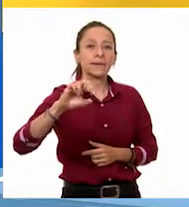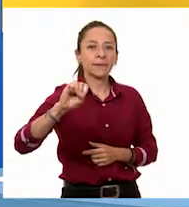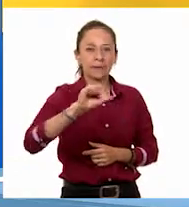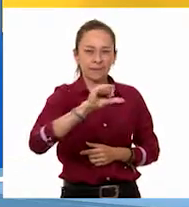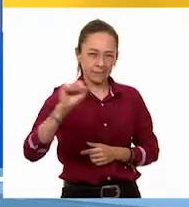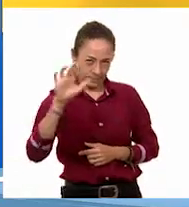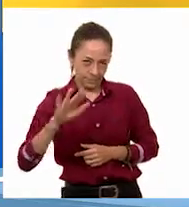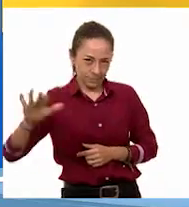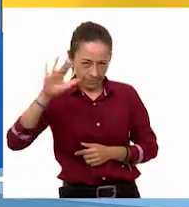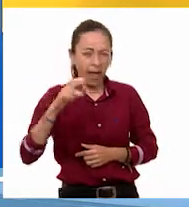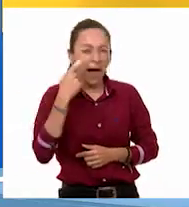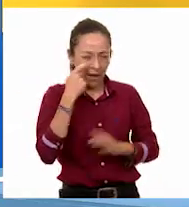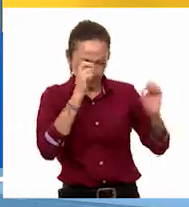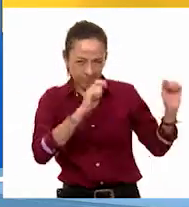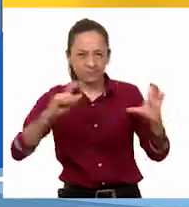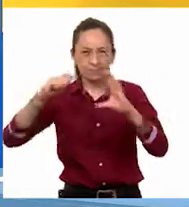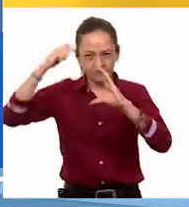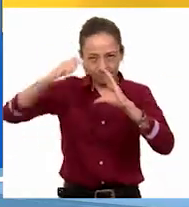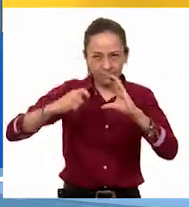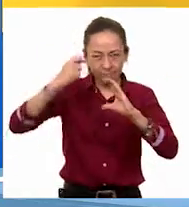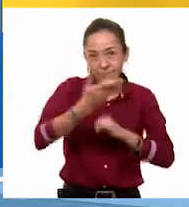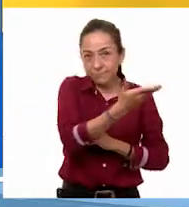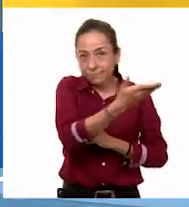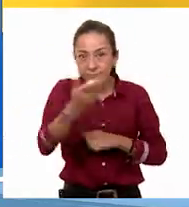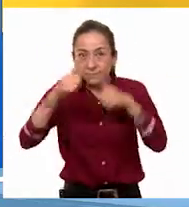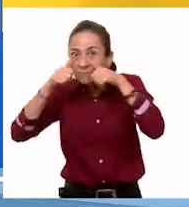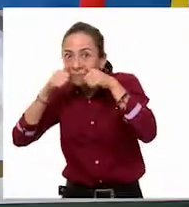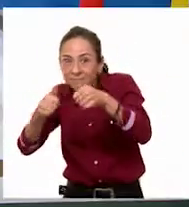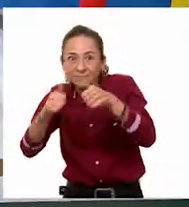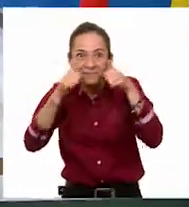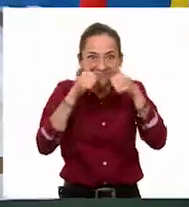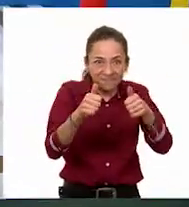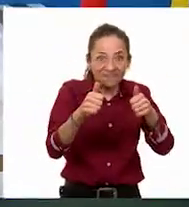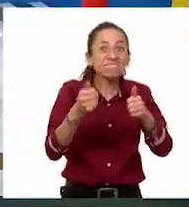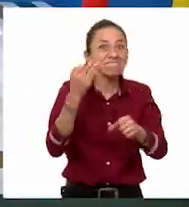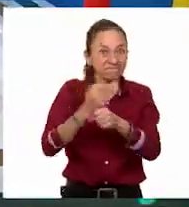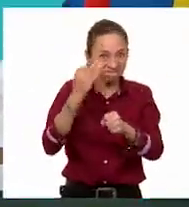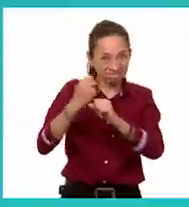respecto? Así que, prevenidas y prevenidos, allá en casita, pues, ¡corre video!